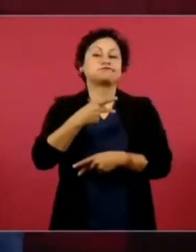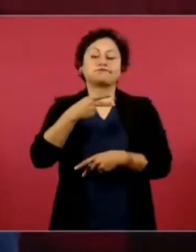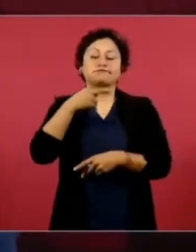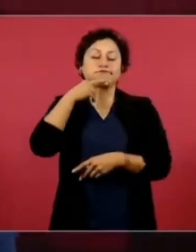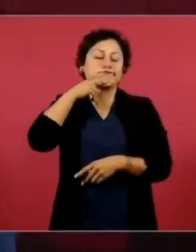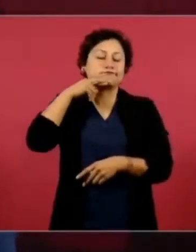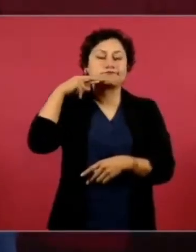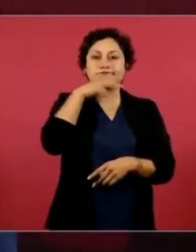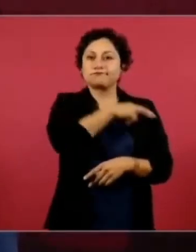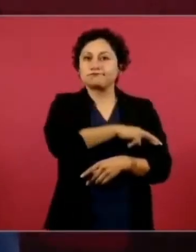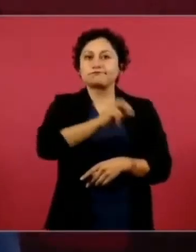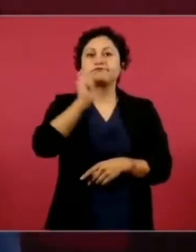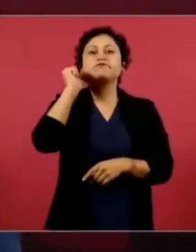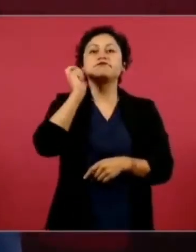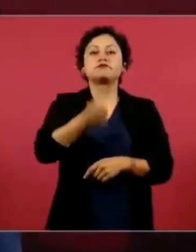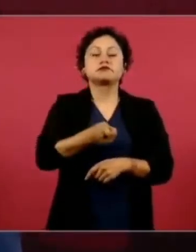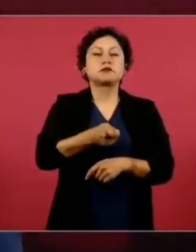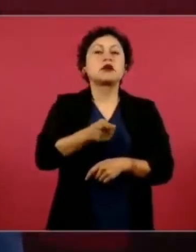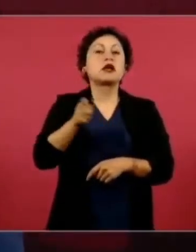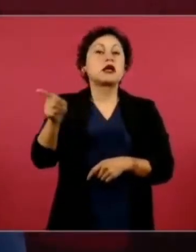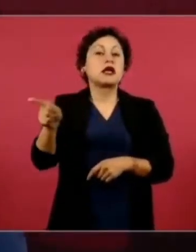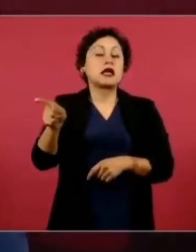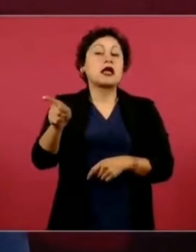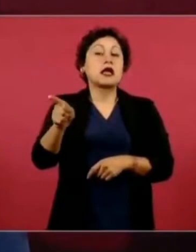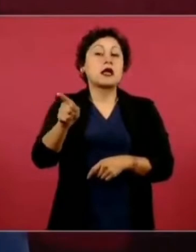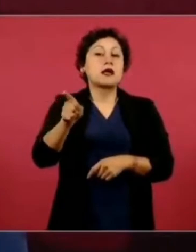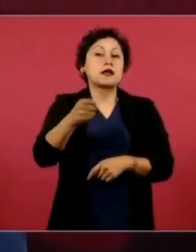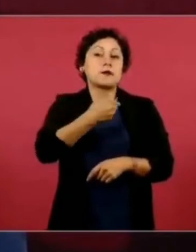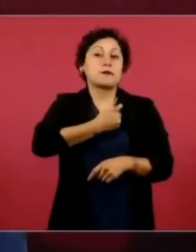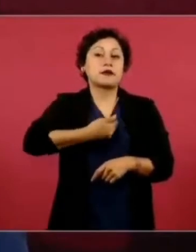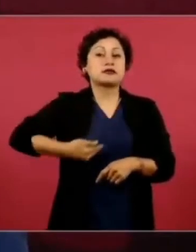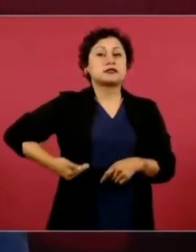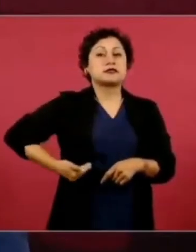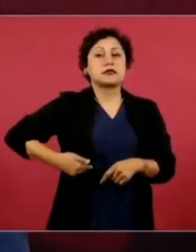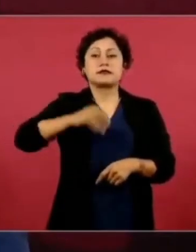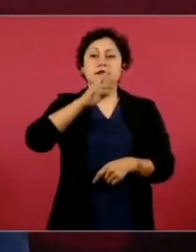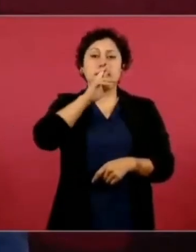mejor presidenta del mundo.